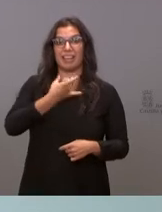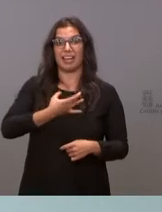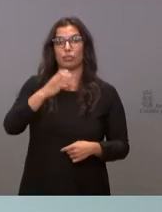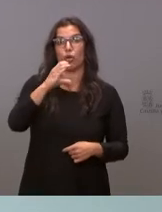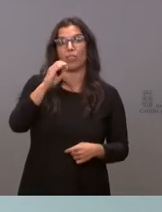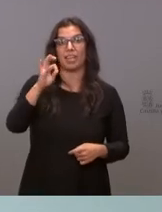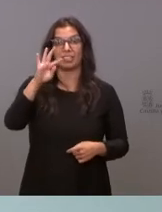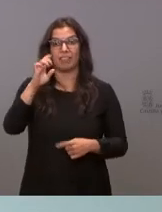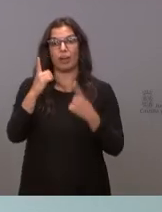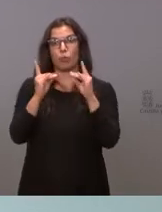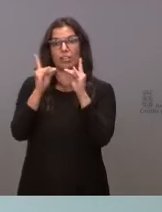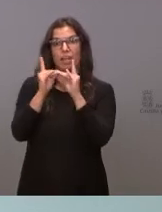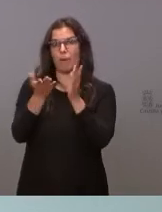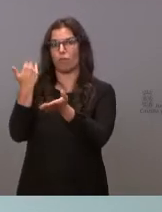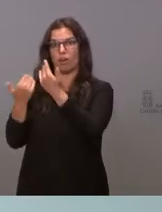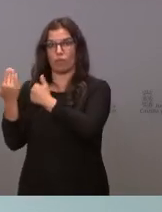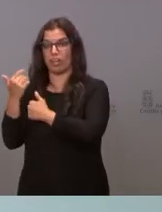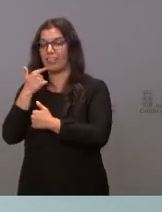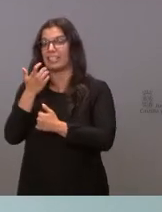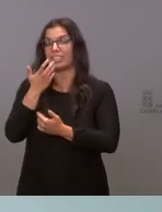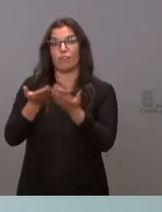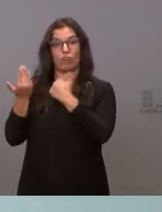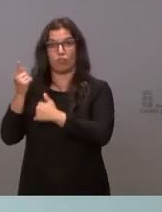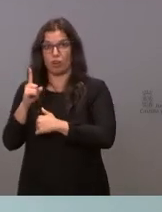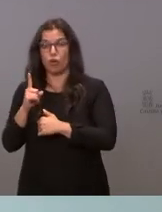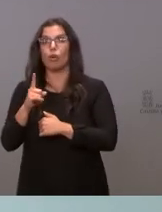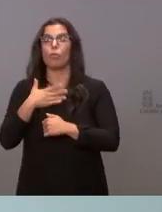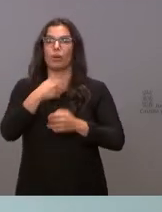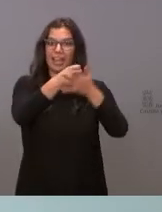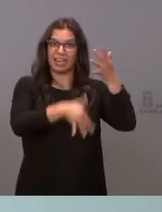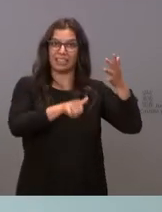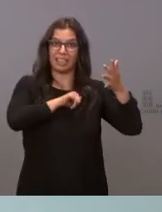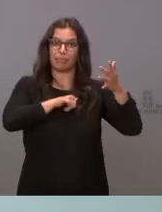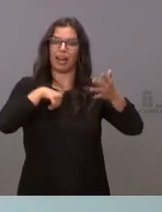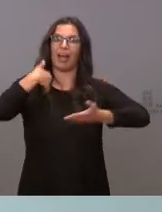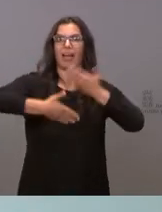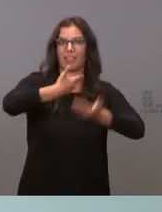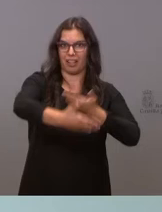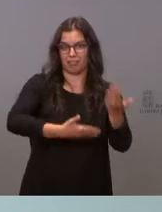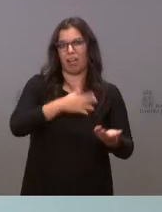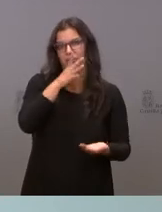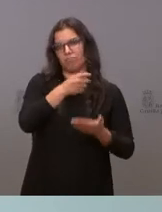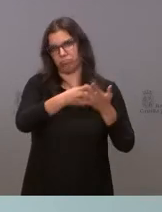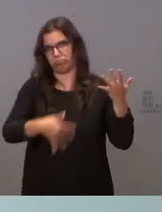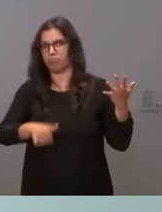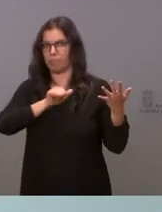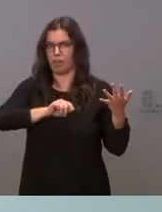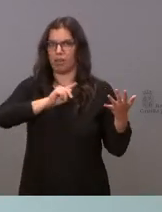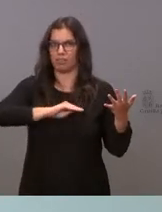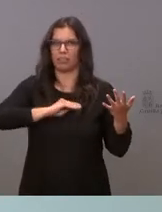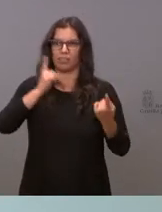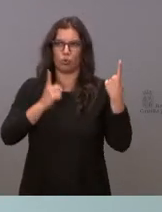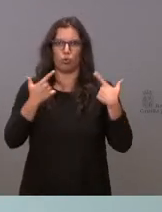no se cerrasen, se podría aligerar la lista de espera, que es bastante importante en algunas